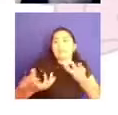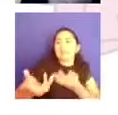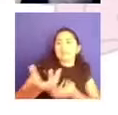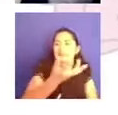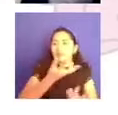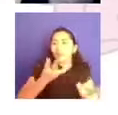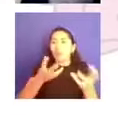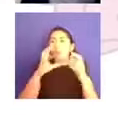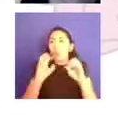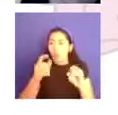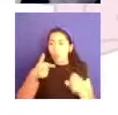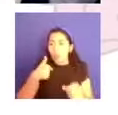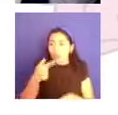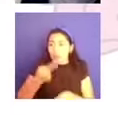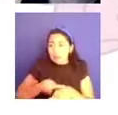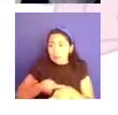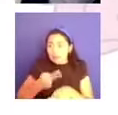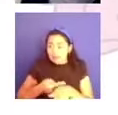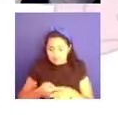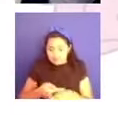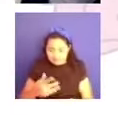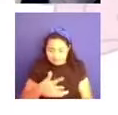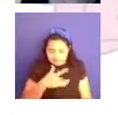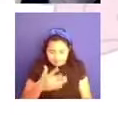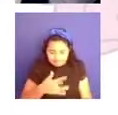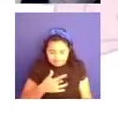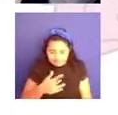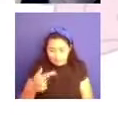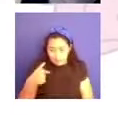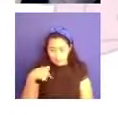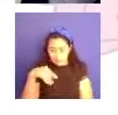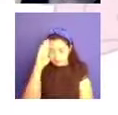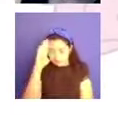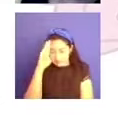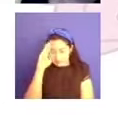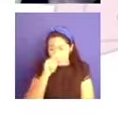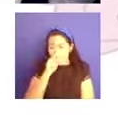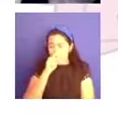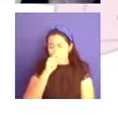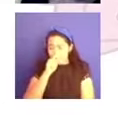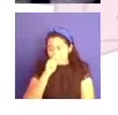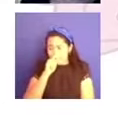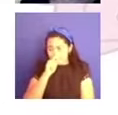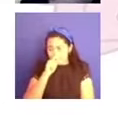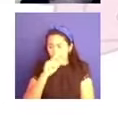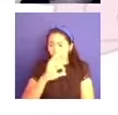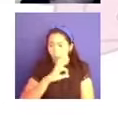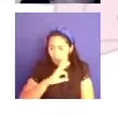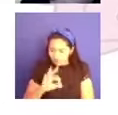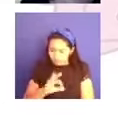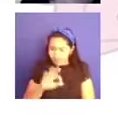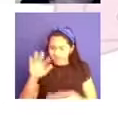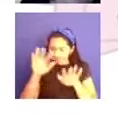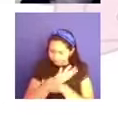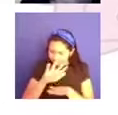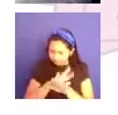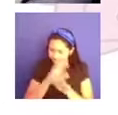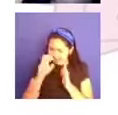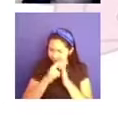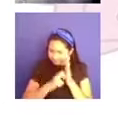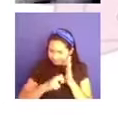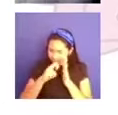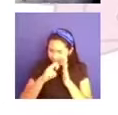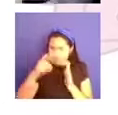a partir de nuestros recursos, autoreflexión, inteligencia y capacidad de cambio, con la opinión de la otredad,